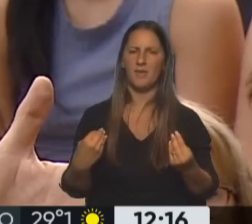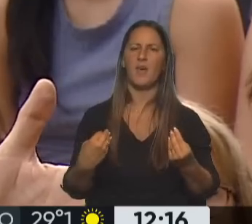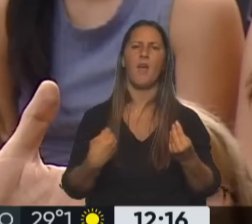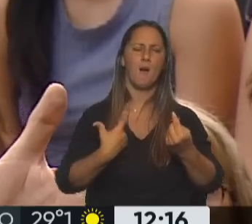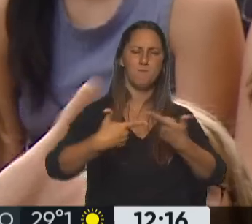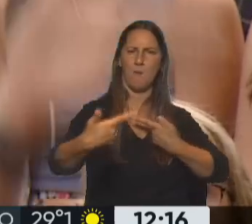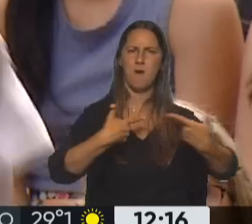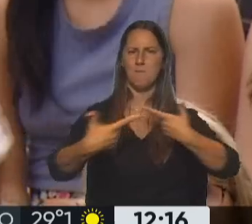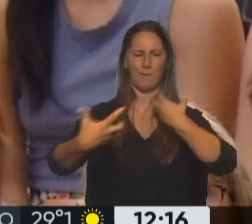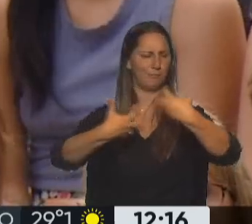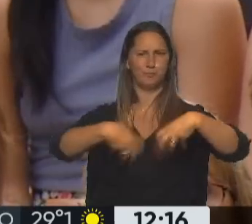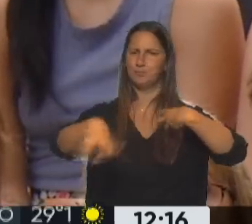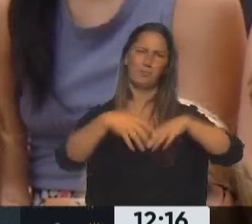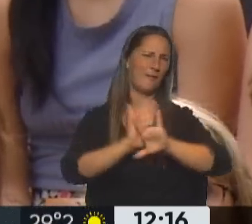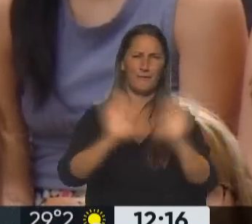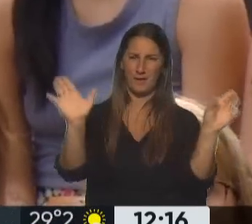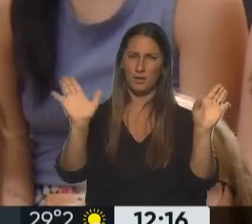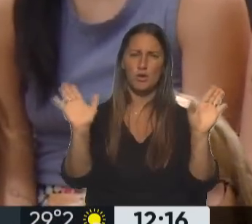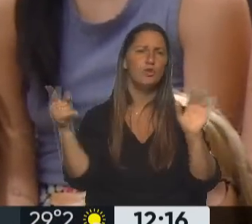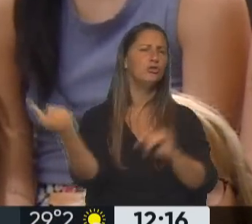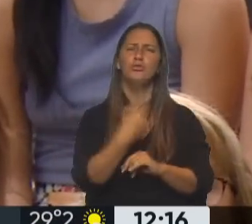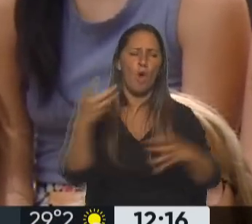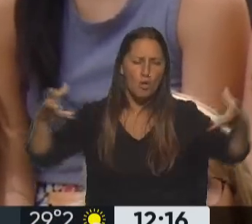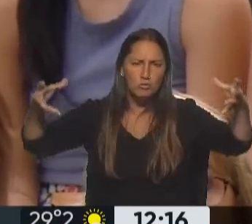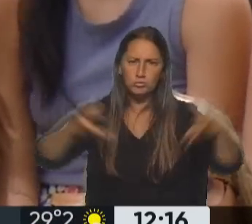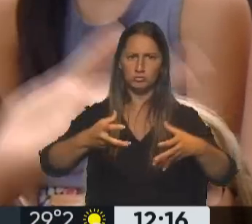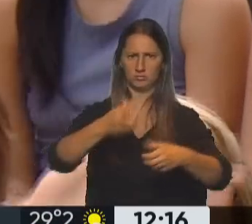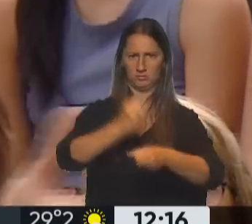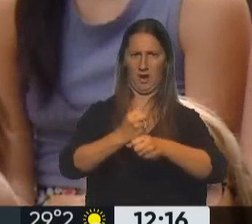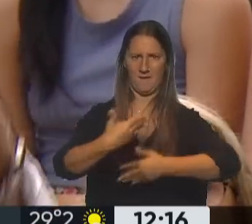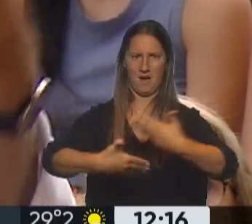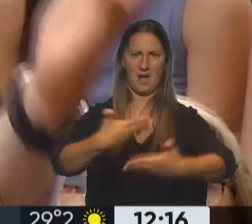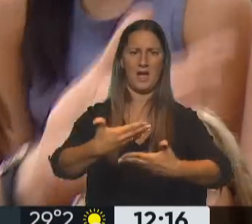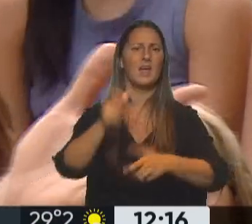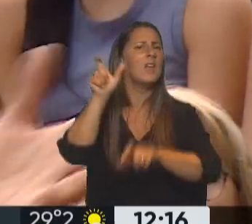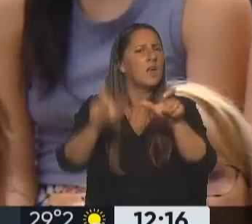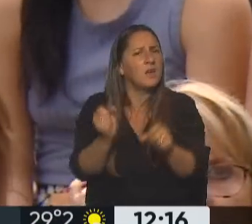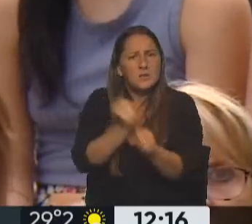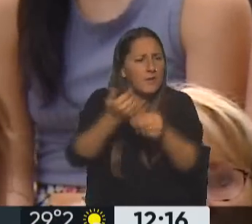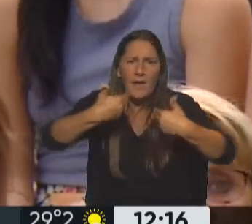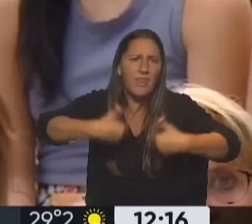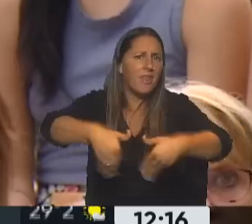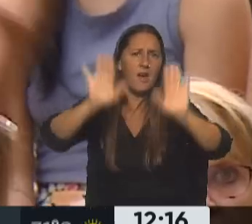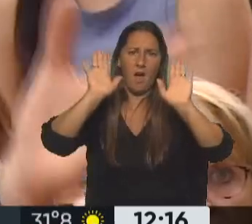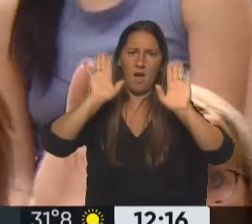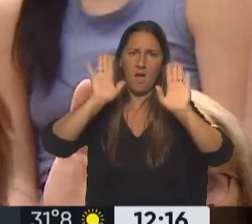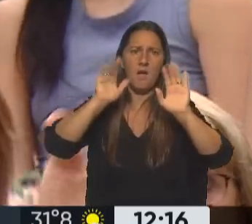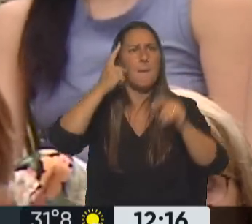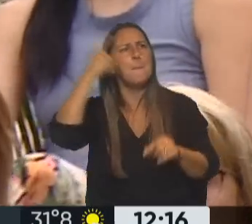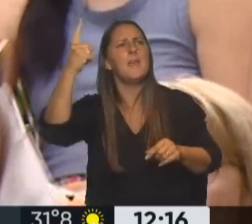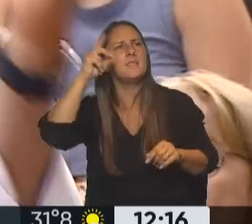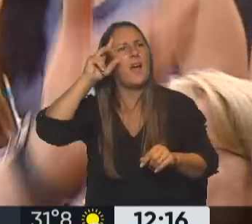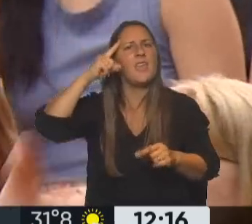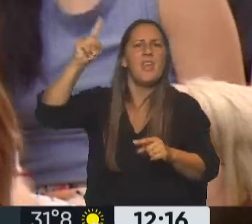divisiones, ponernos a trabajar todos juntos y dejar que la gente trabaje, dejar que la gente emprenda,